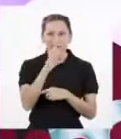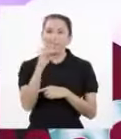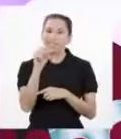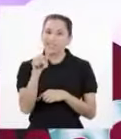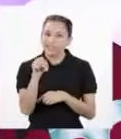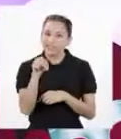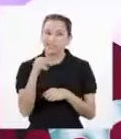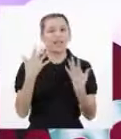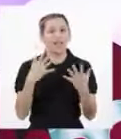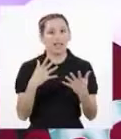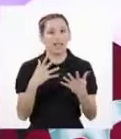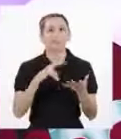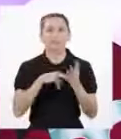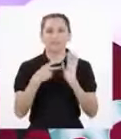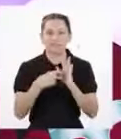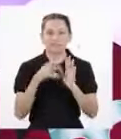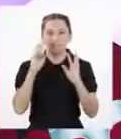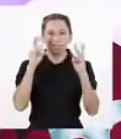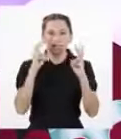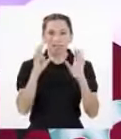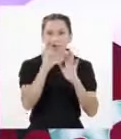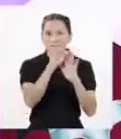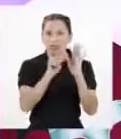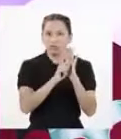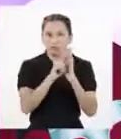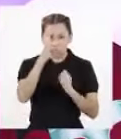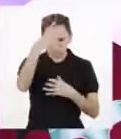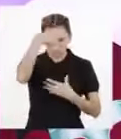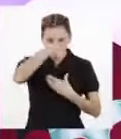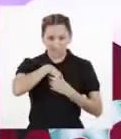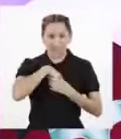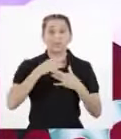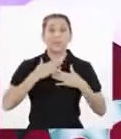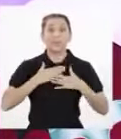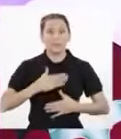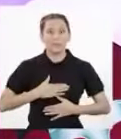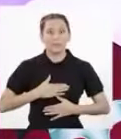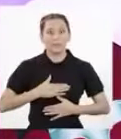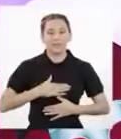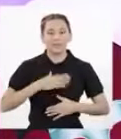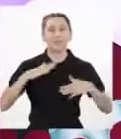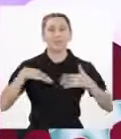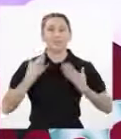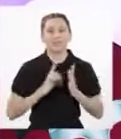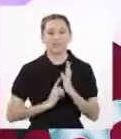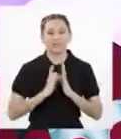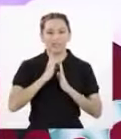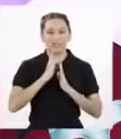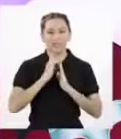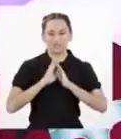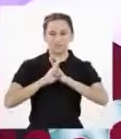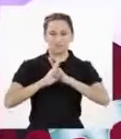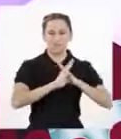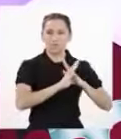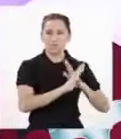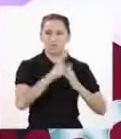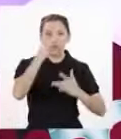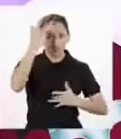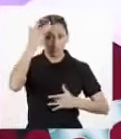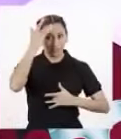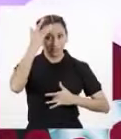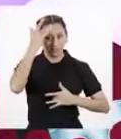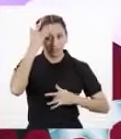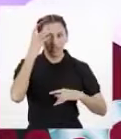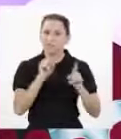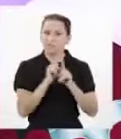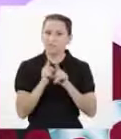Me hace pensar que el conocimiento de la constitución genética de una persona Podría ayudar a prevenir el desarrollo de enfermedades futuras No